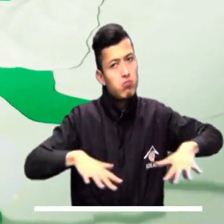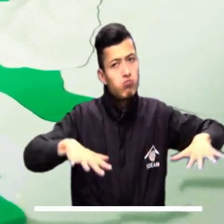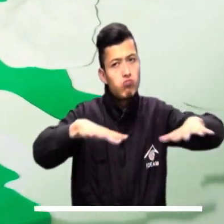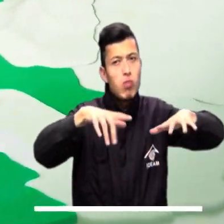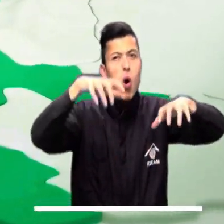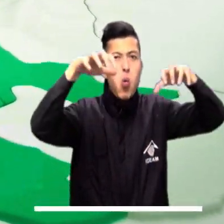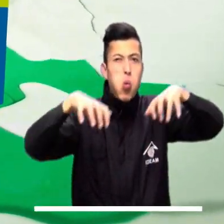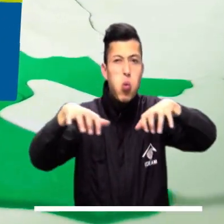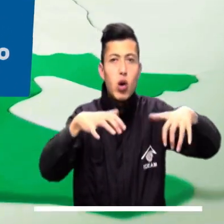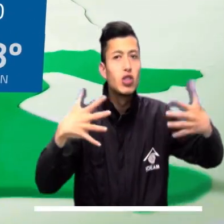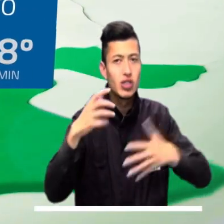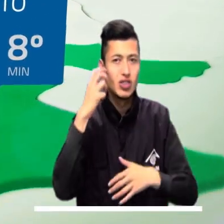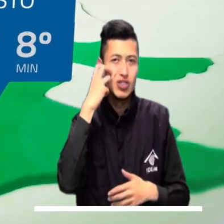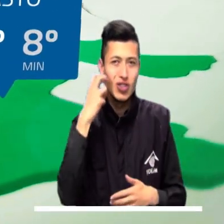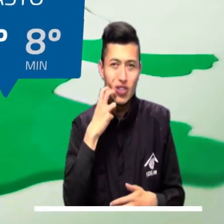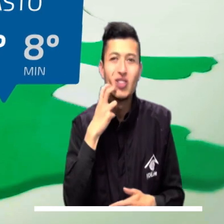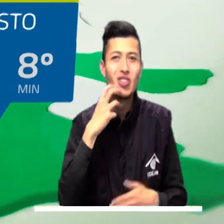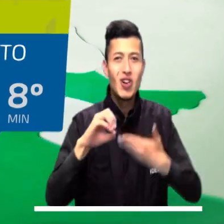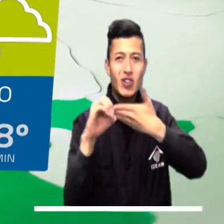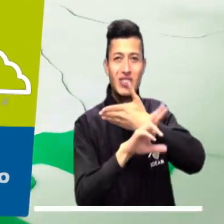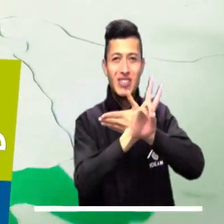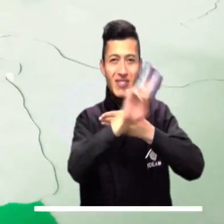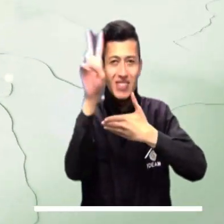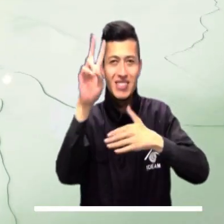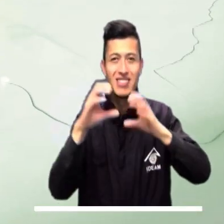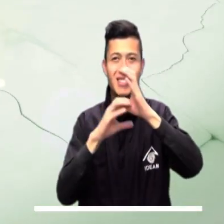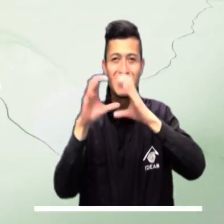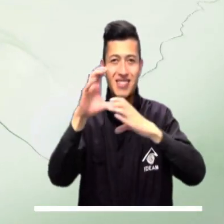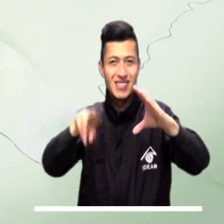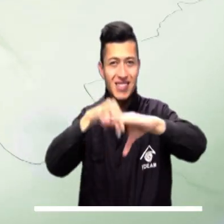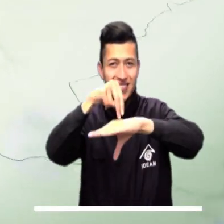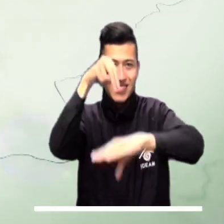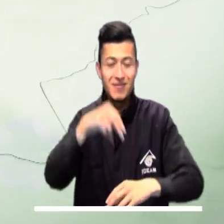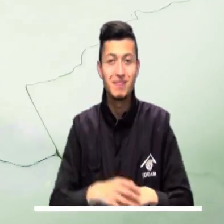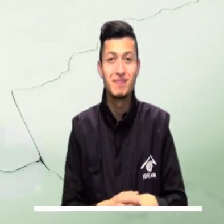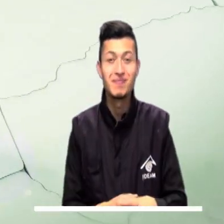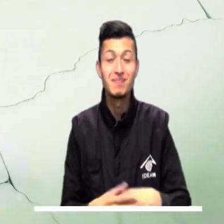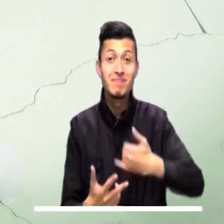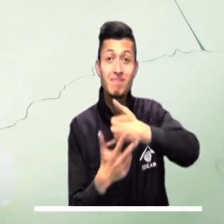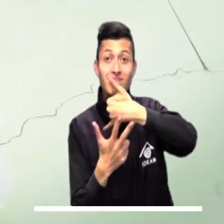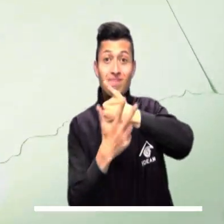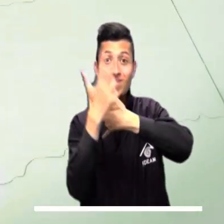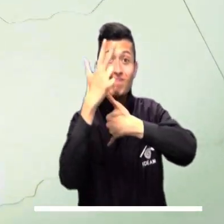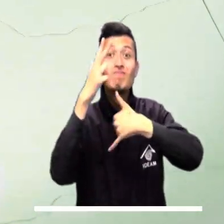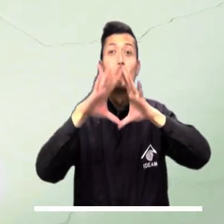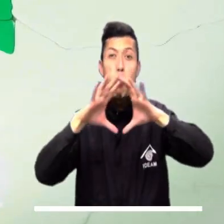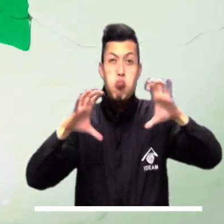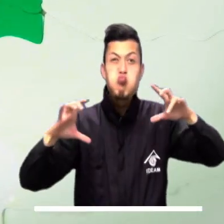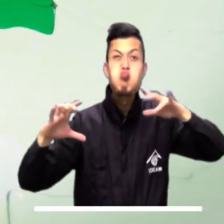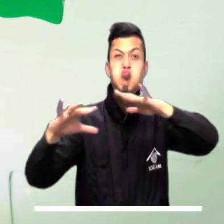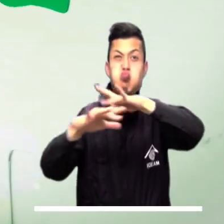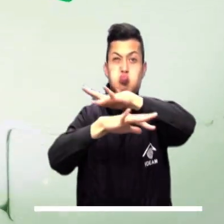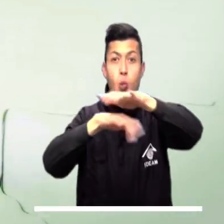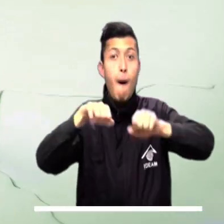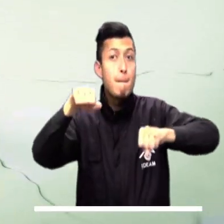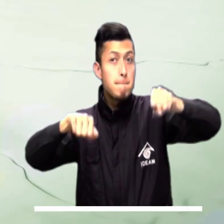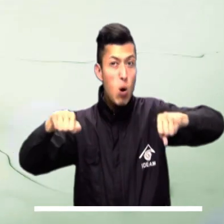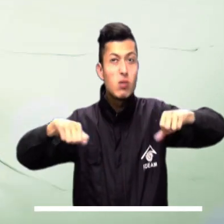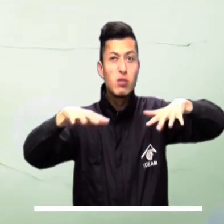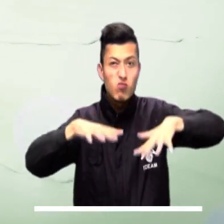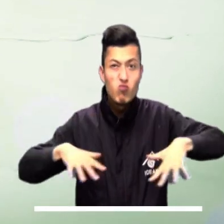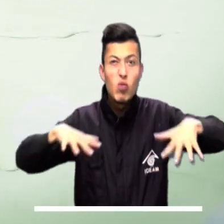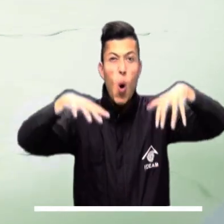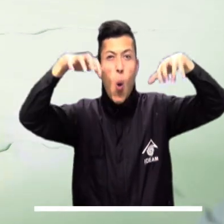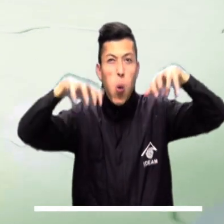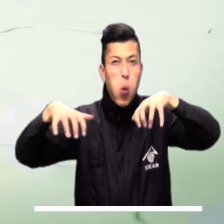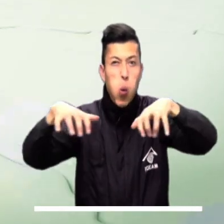podría ocasionar lluvias en diferentes sectores de Chocó, Occidente de Valle, Cauca y Nariño. La región andina experimentará un aumento en la nubosidad